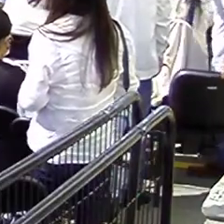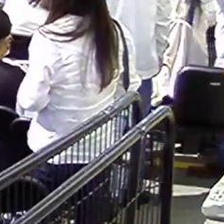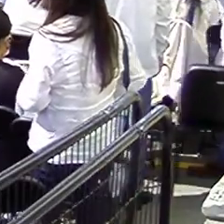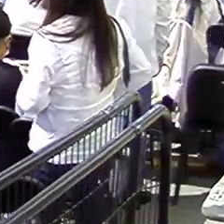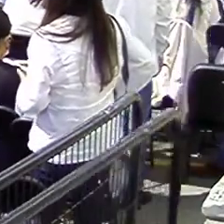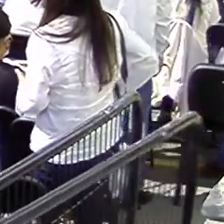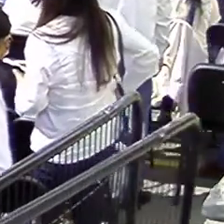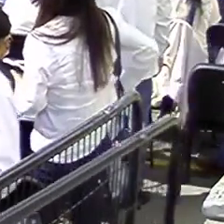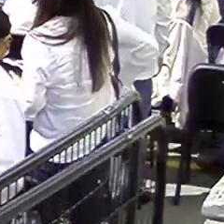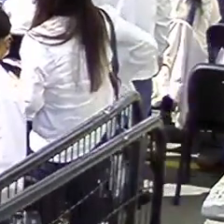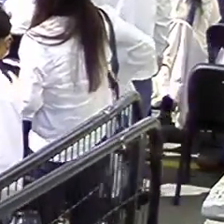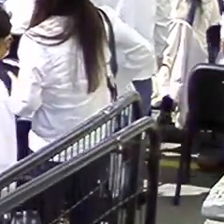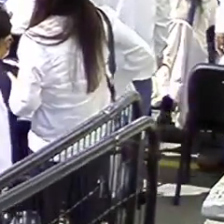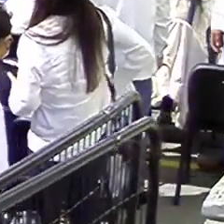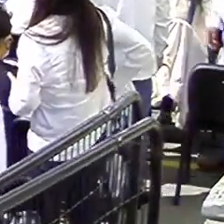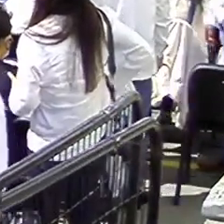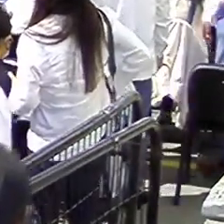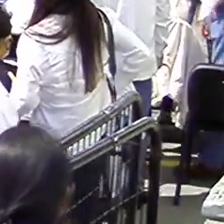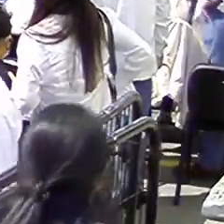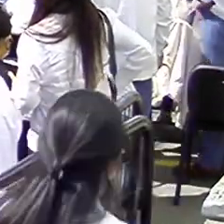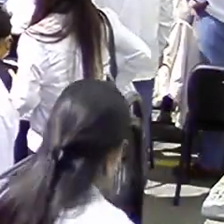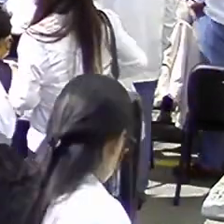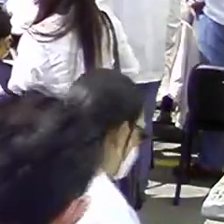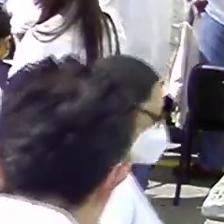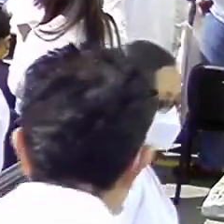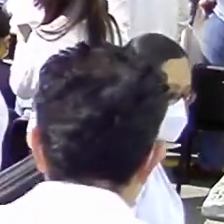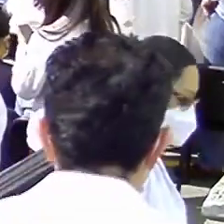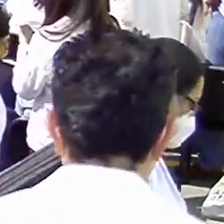No digas eso porque el presidente va a los pumas, entonces.